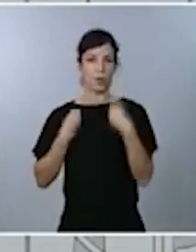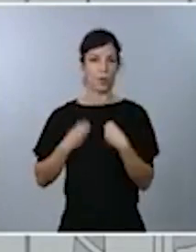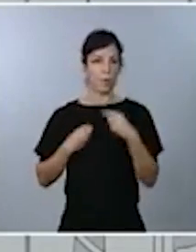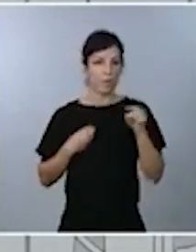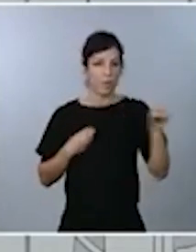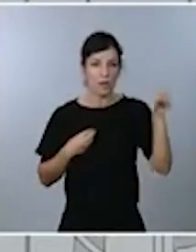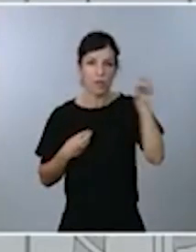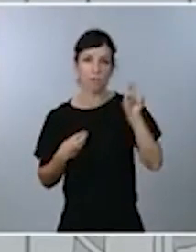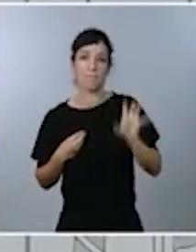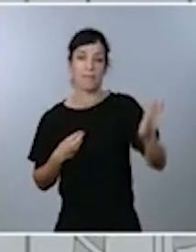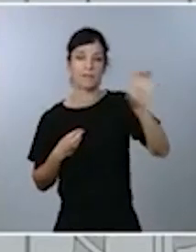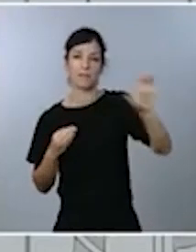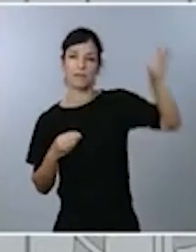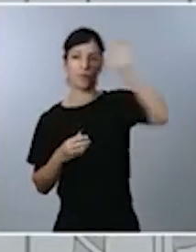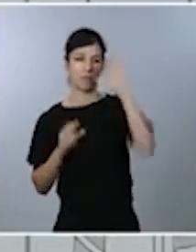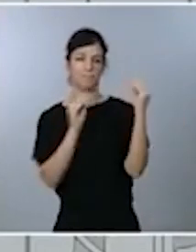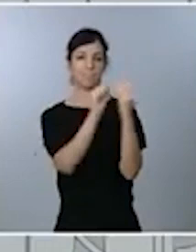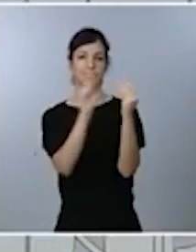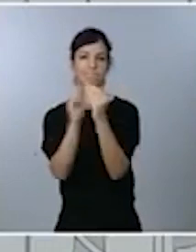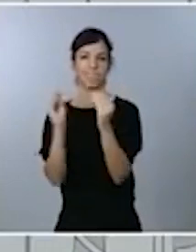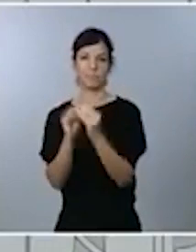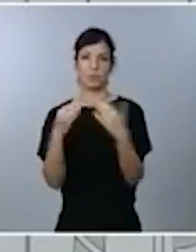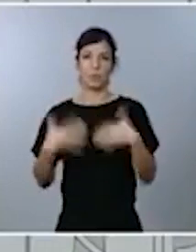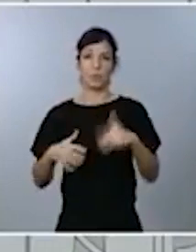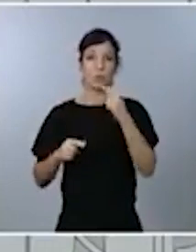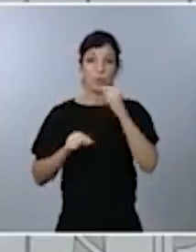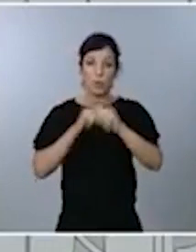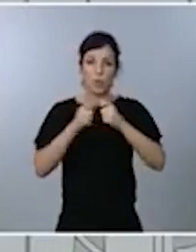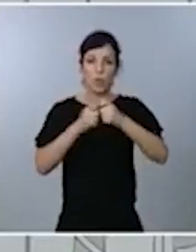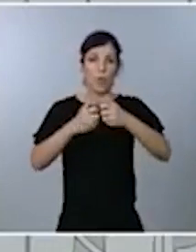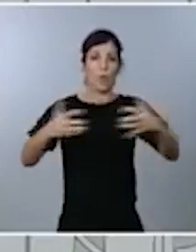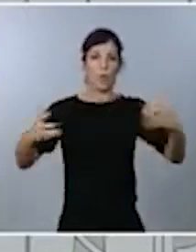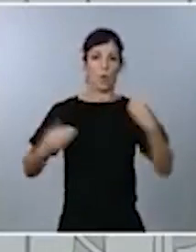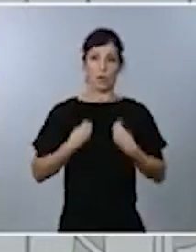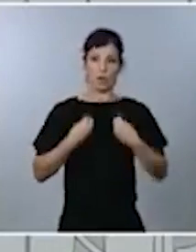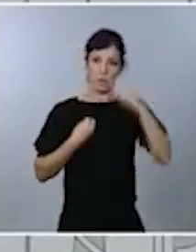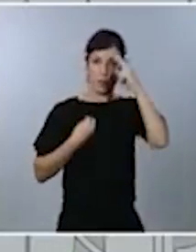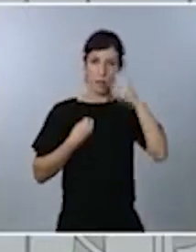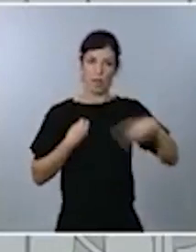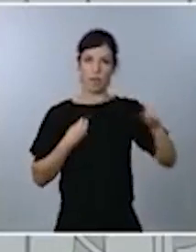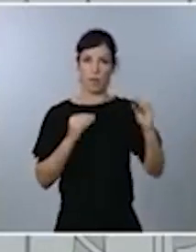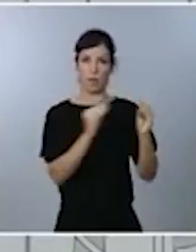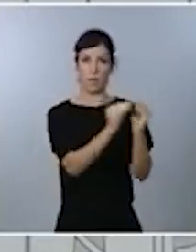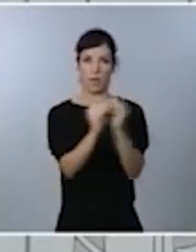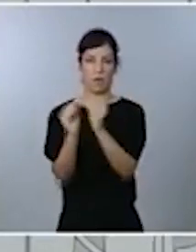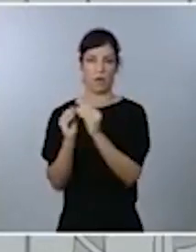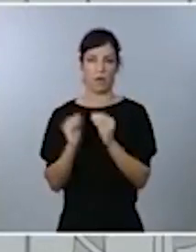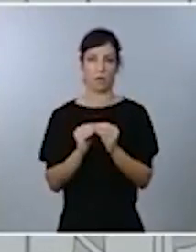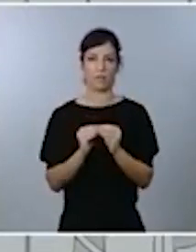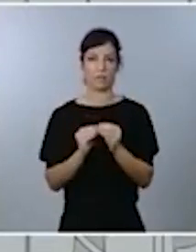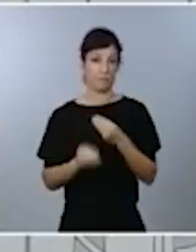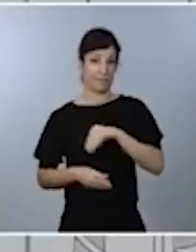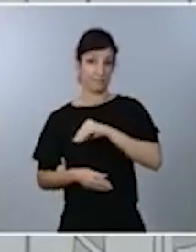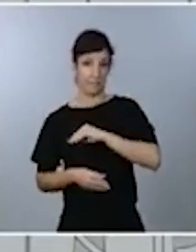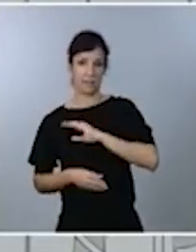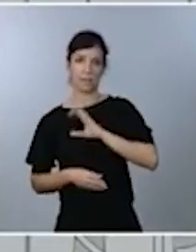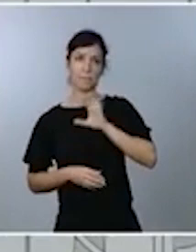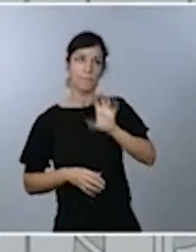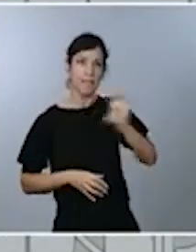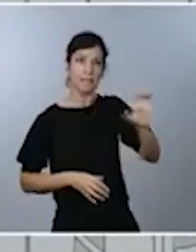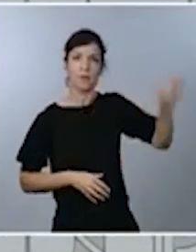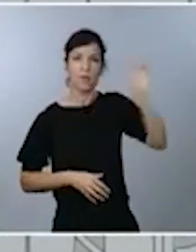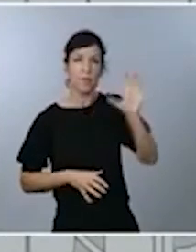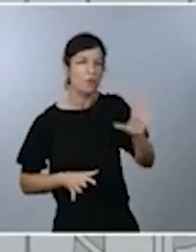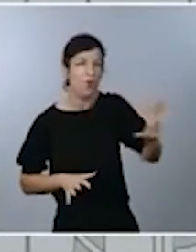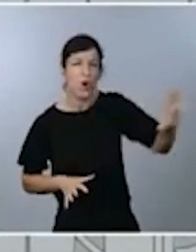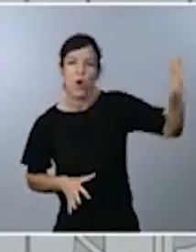europeos vive el aumento de los contagios. En este sentido, como España, todos los países europeos se ven también